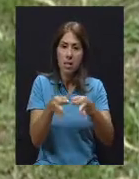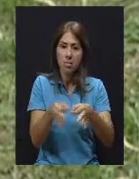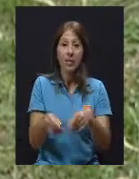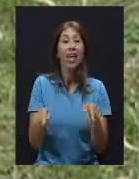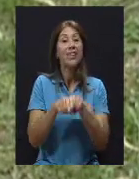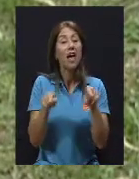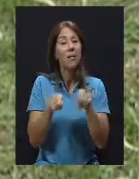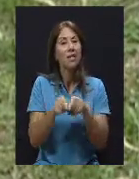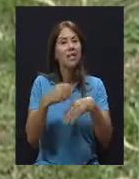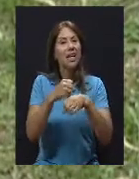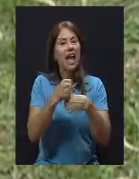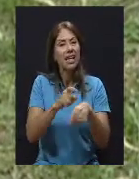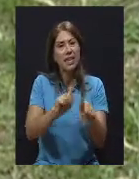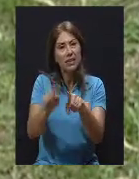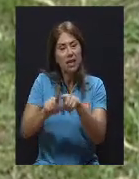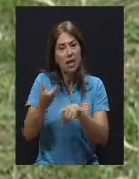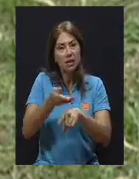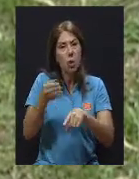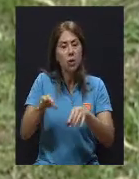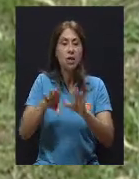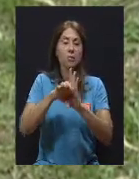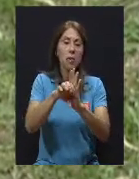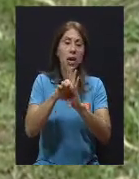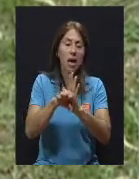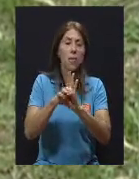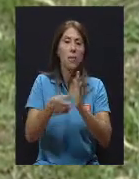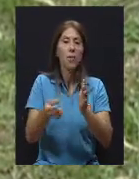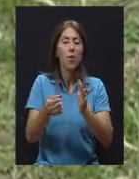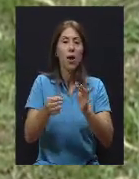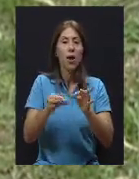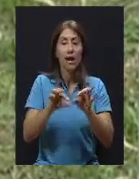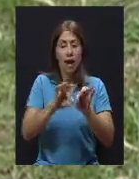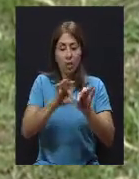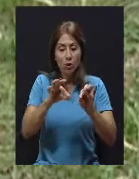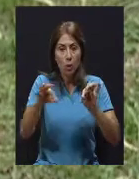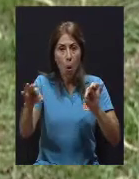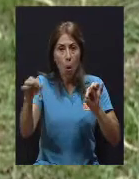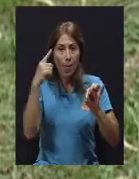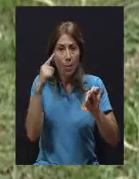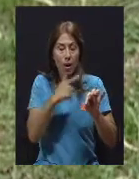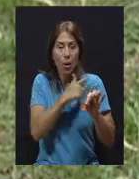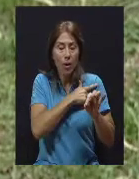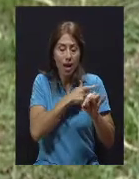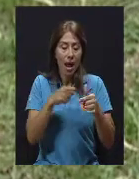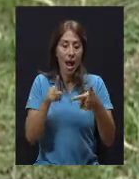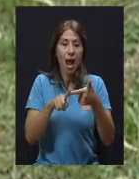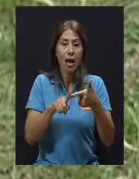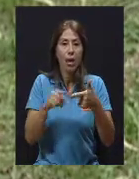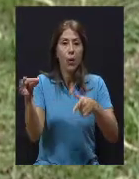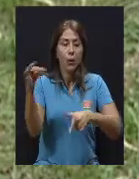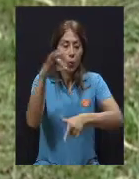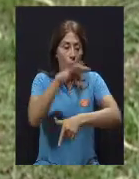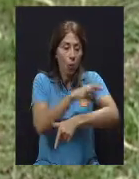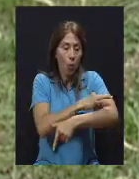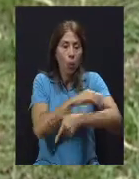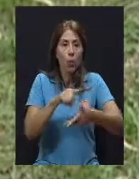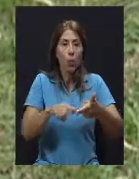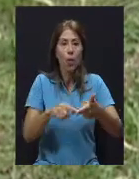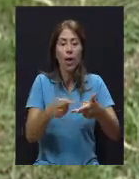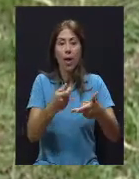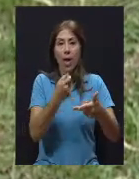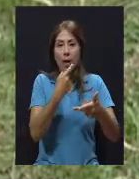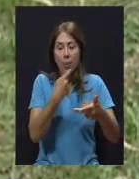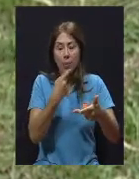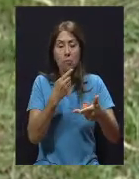como la sonda, como una vía intravenosa para colocarle sueros e hidratarlo. Previamente se le aplica analgencia y se le pone